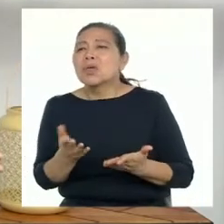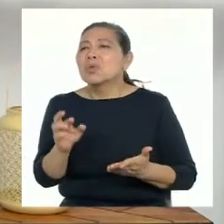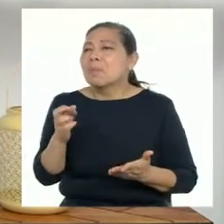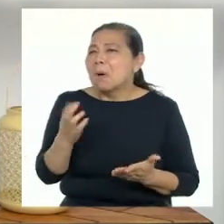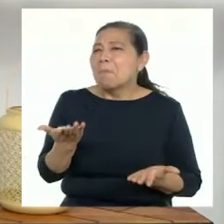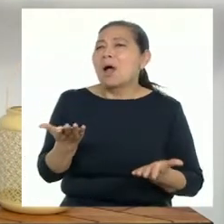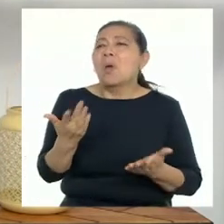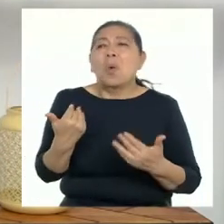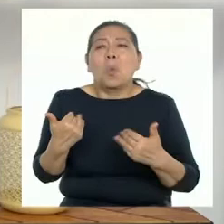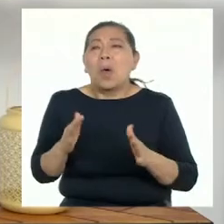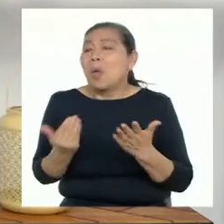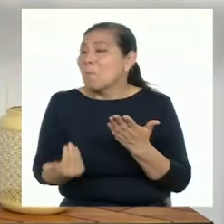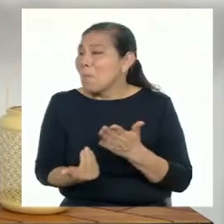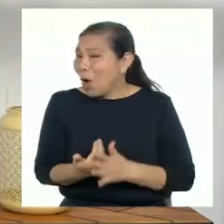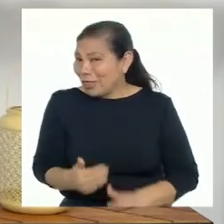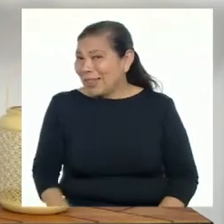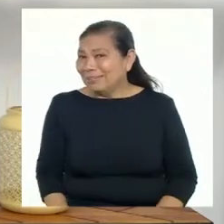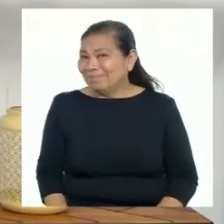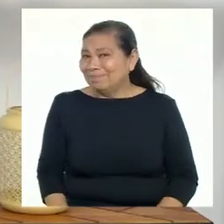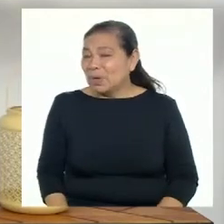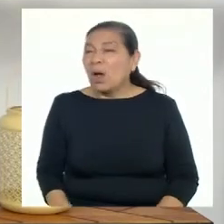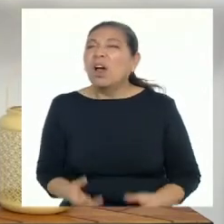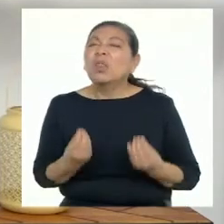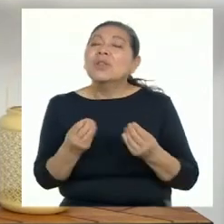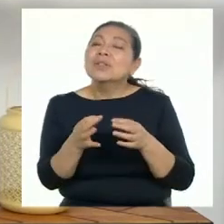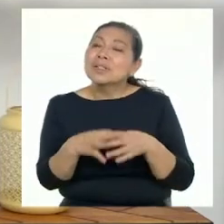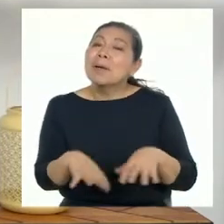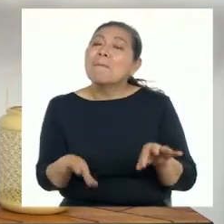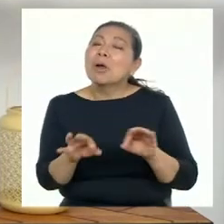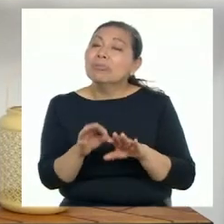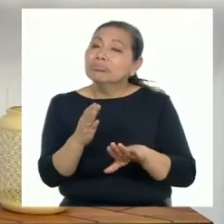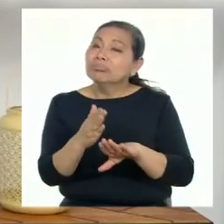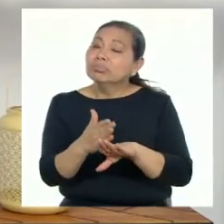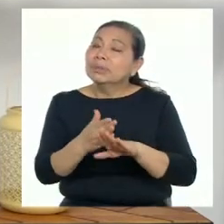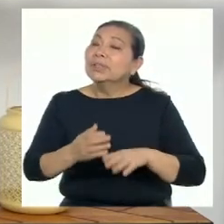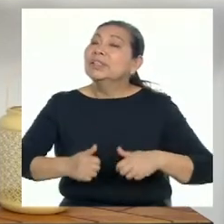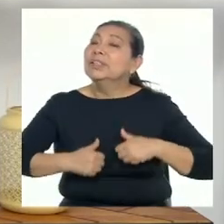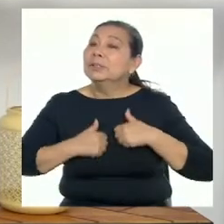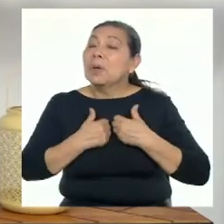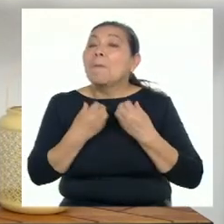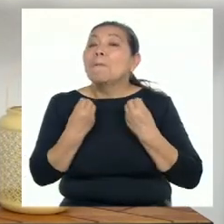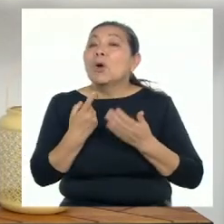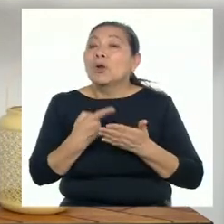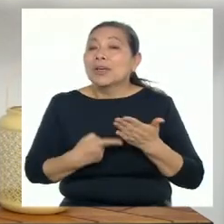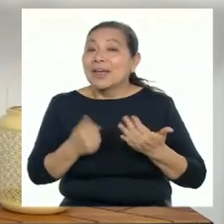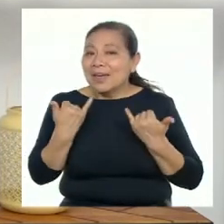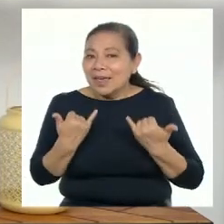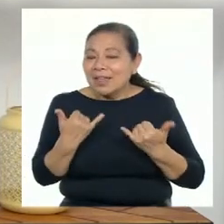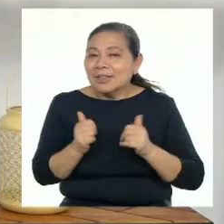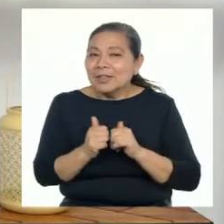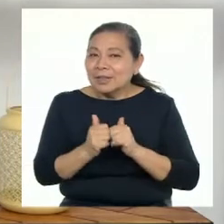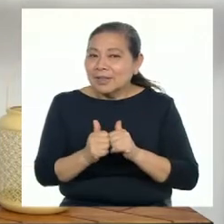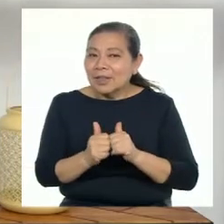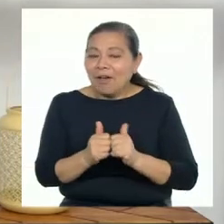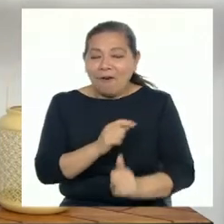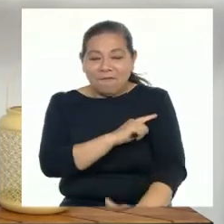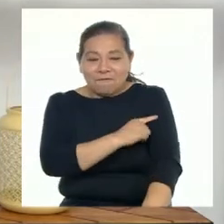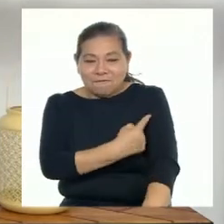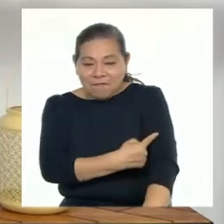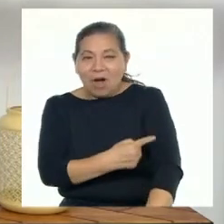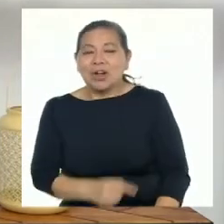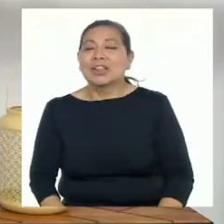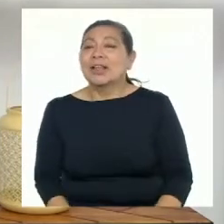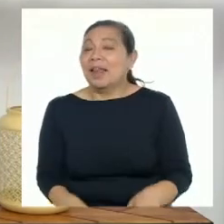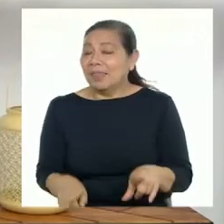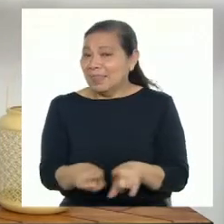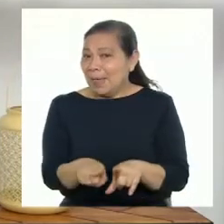a sus papás o lo que está de moda. Entonces, ¿por qué es importante desarrollar el plan de vida? Porque este está acompañado de nuestras fortalezas,